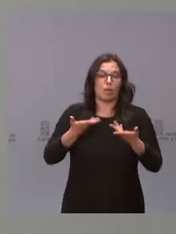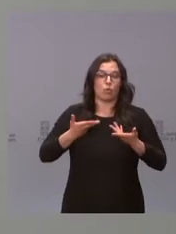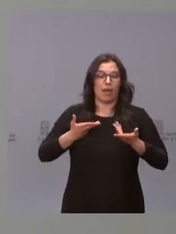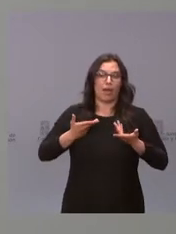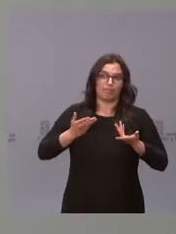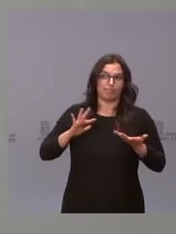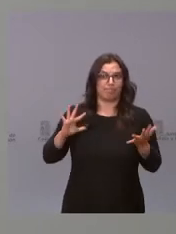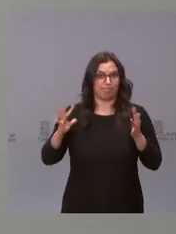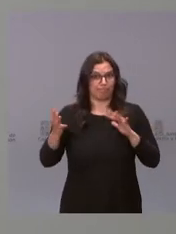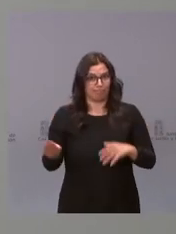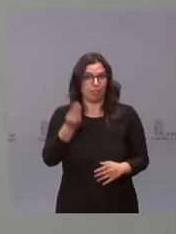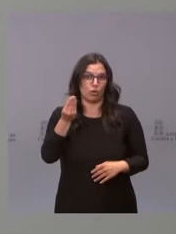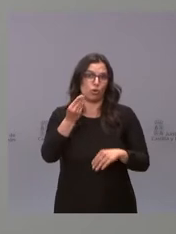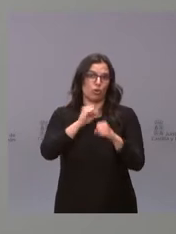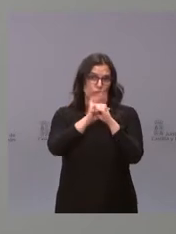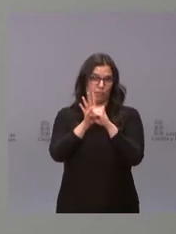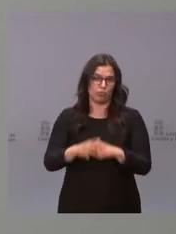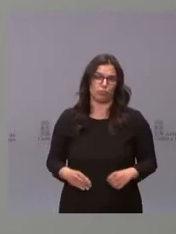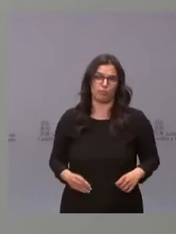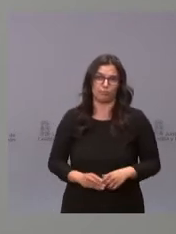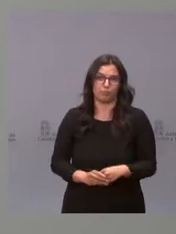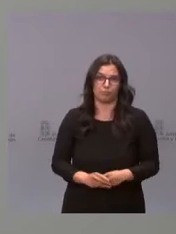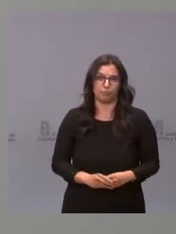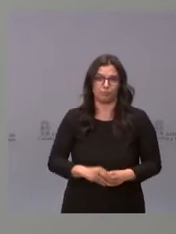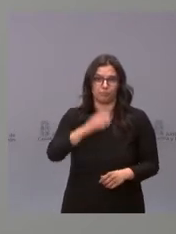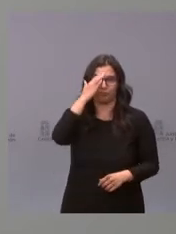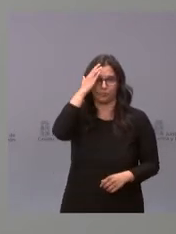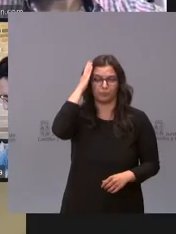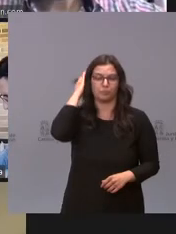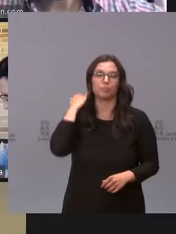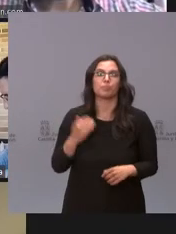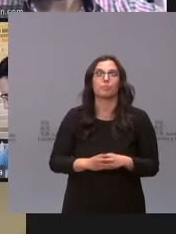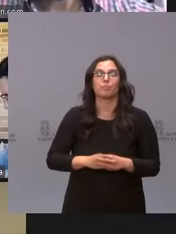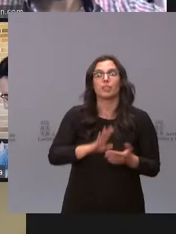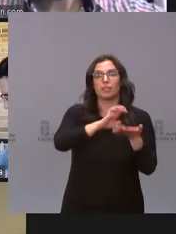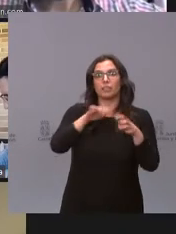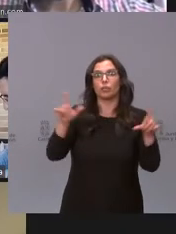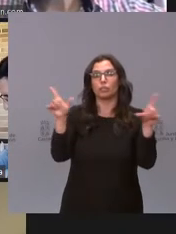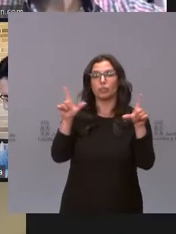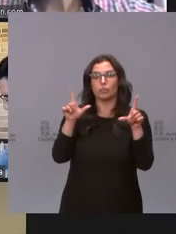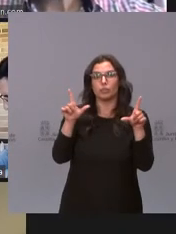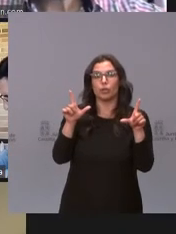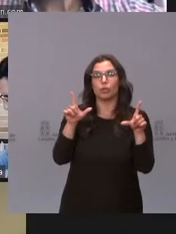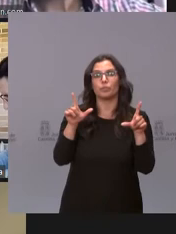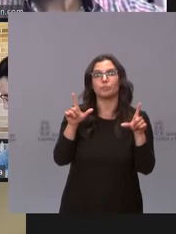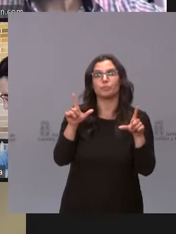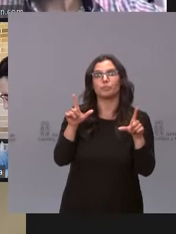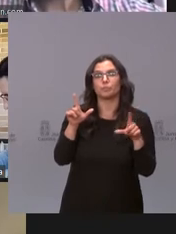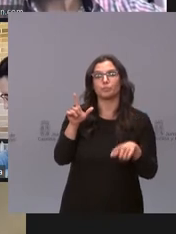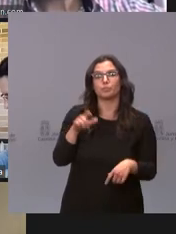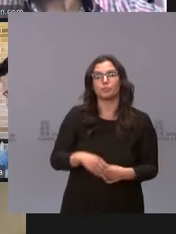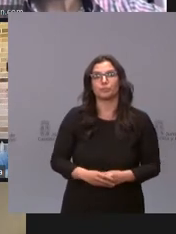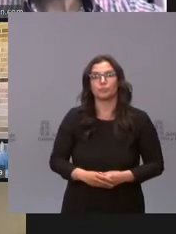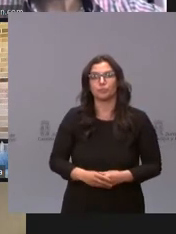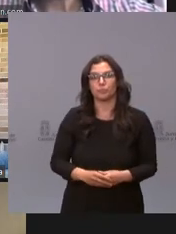la enfermedad por coronavirus. Desde Castilla y León Televisión nos sigue esta mañana Sandra Basallo,